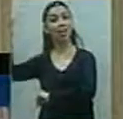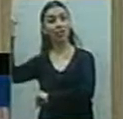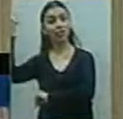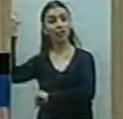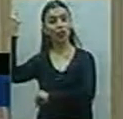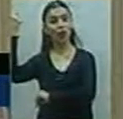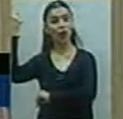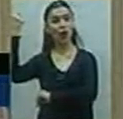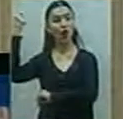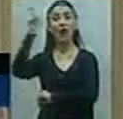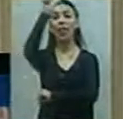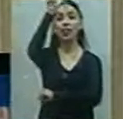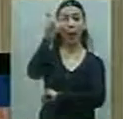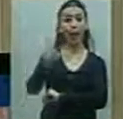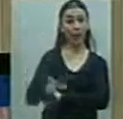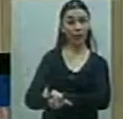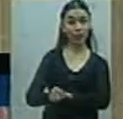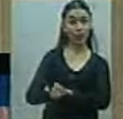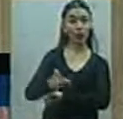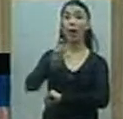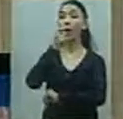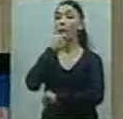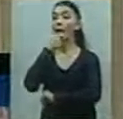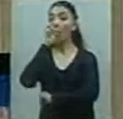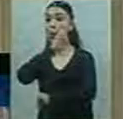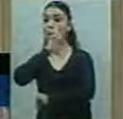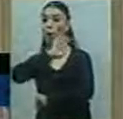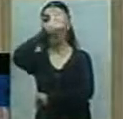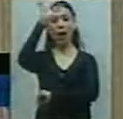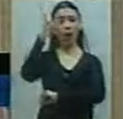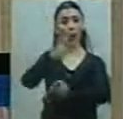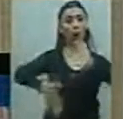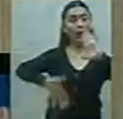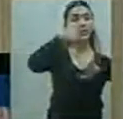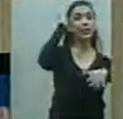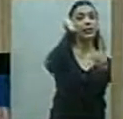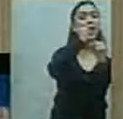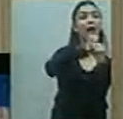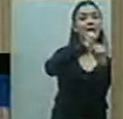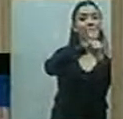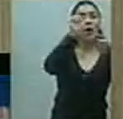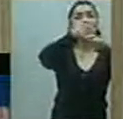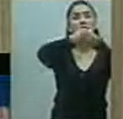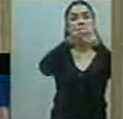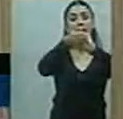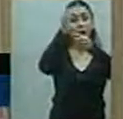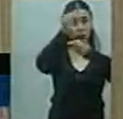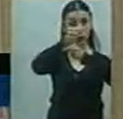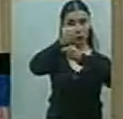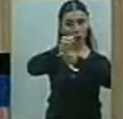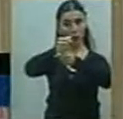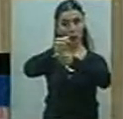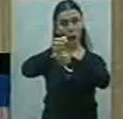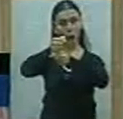Diputados, Cornelia Smith, y por la Cámara de Senadores, yo. Bien. Tenemos un gran